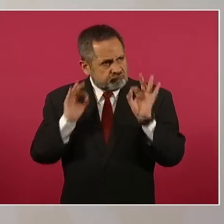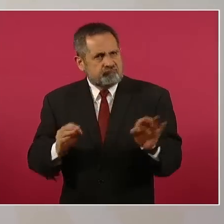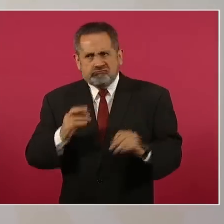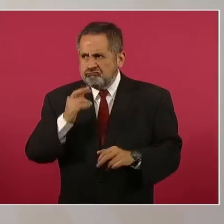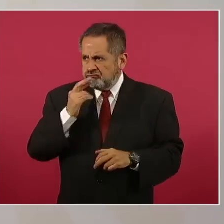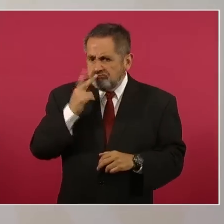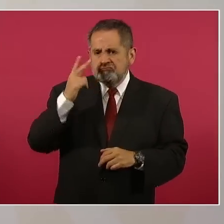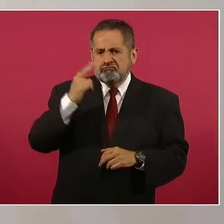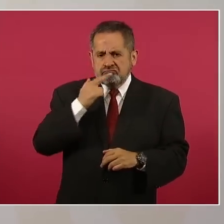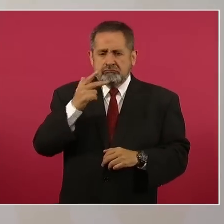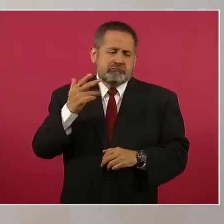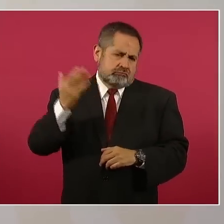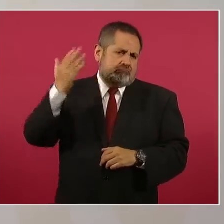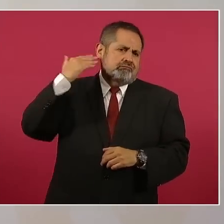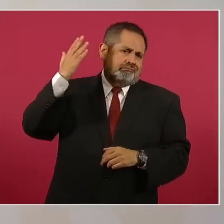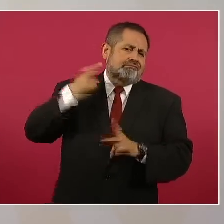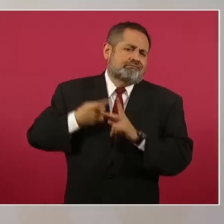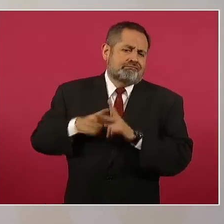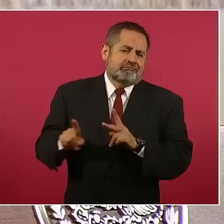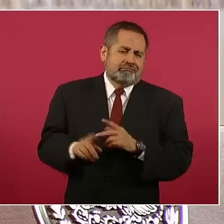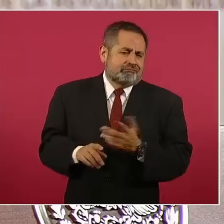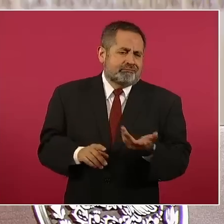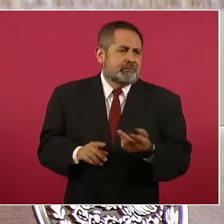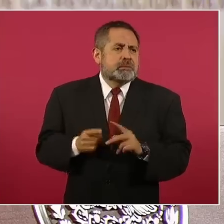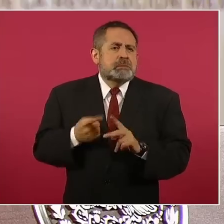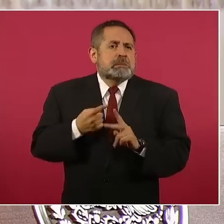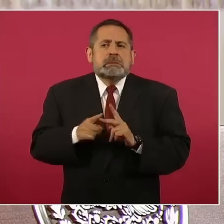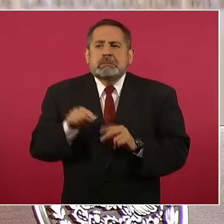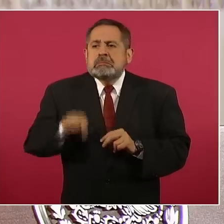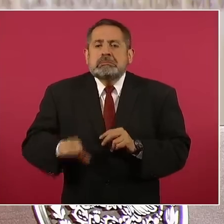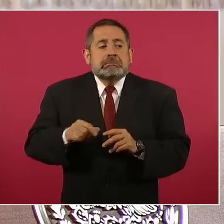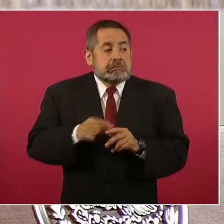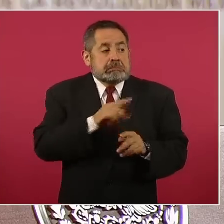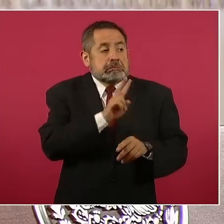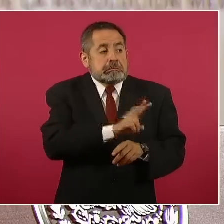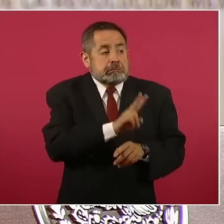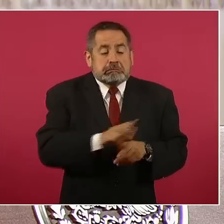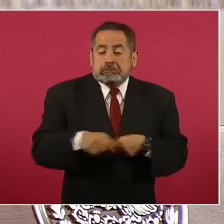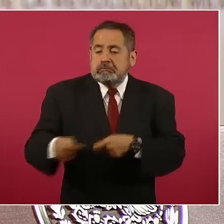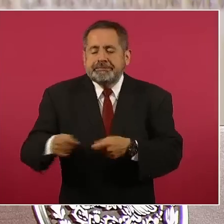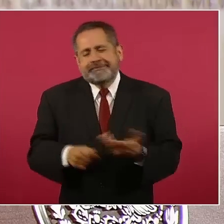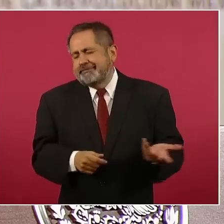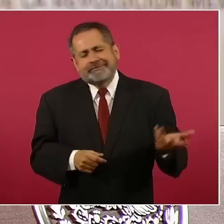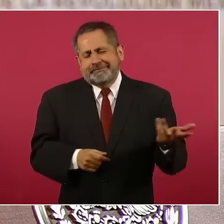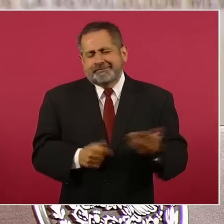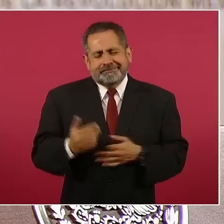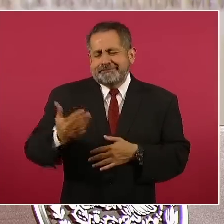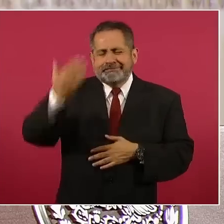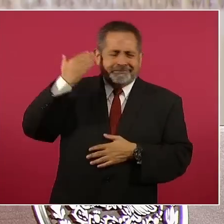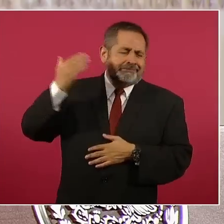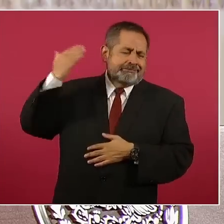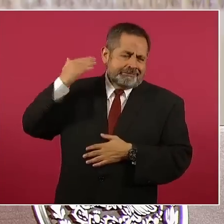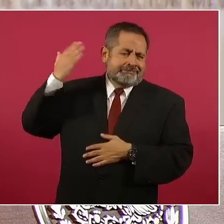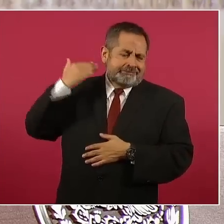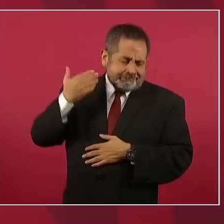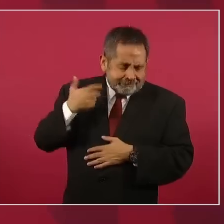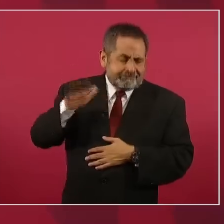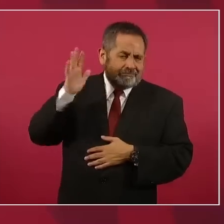que haya un mejor servicio, incluye